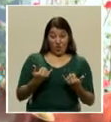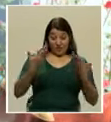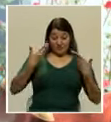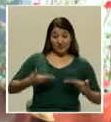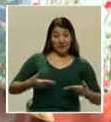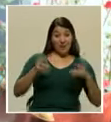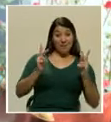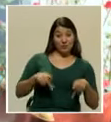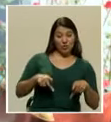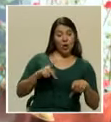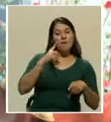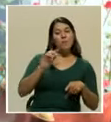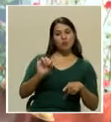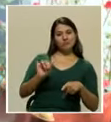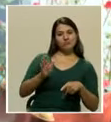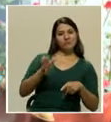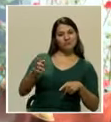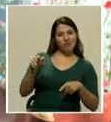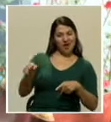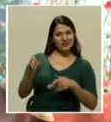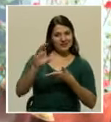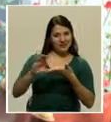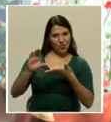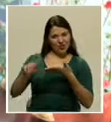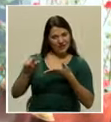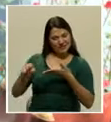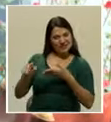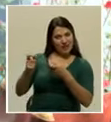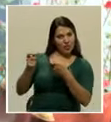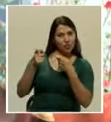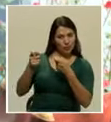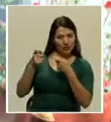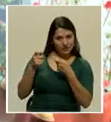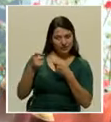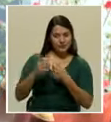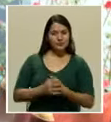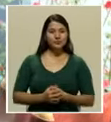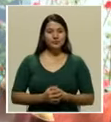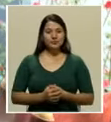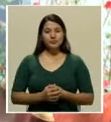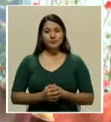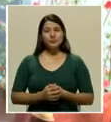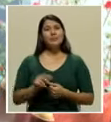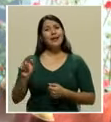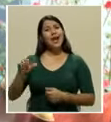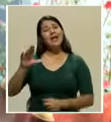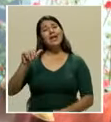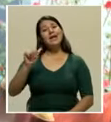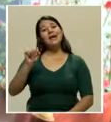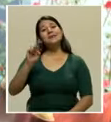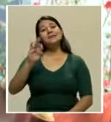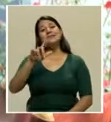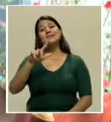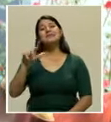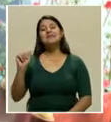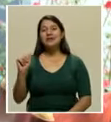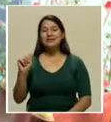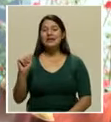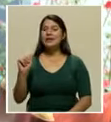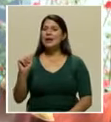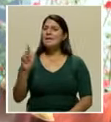porque pasé por ahí, por esta educación. El Castella nos